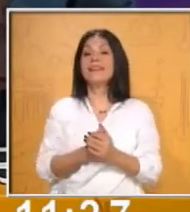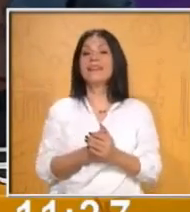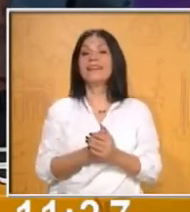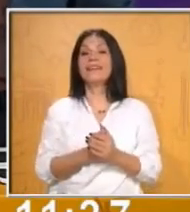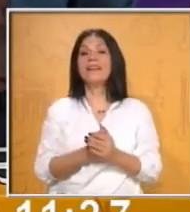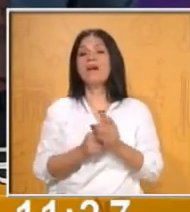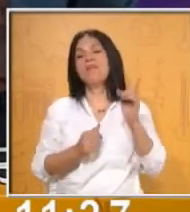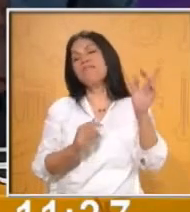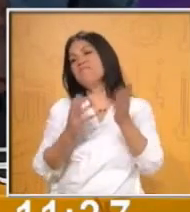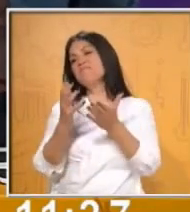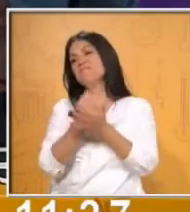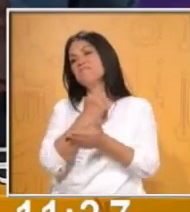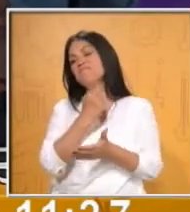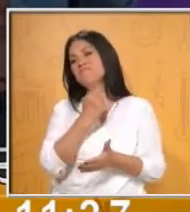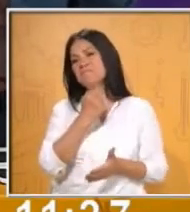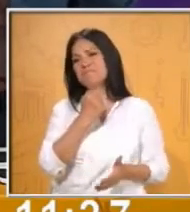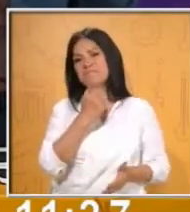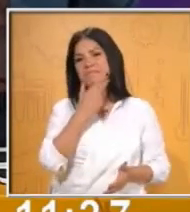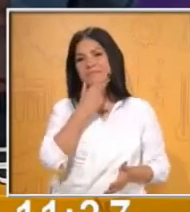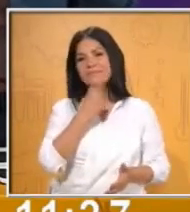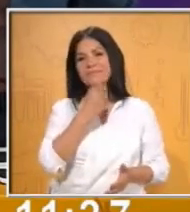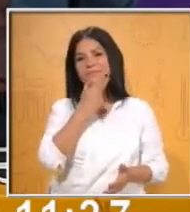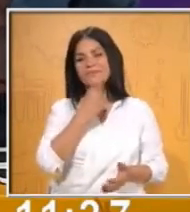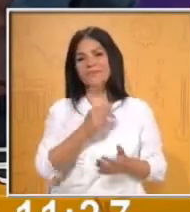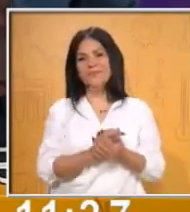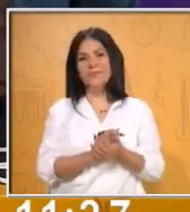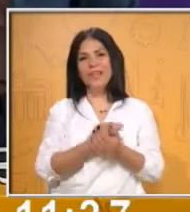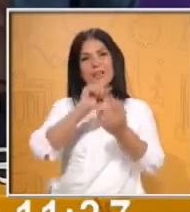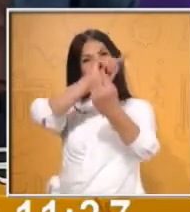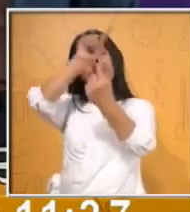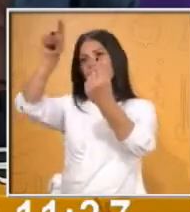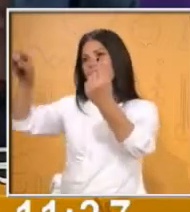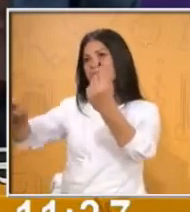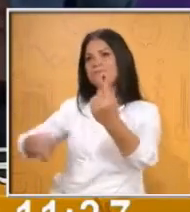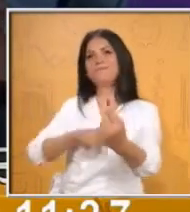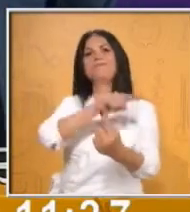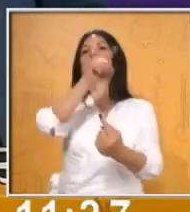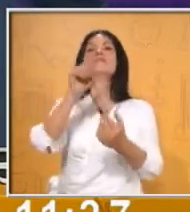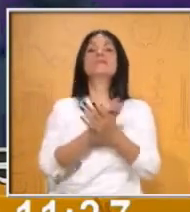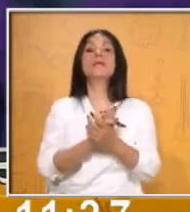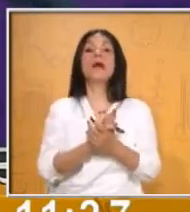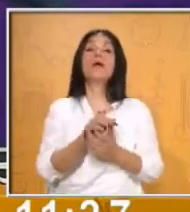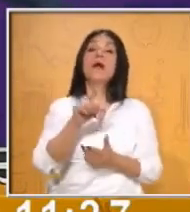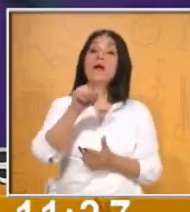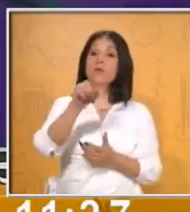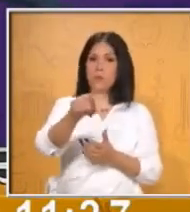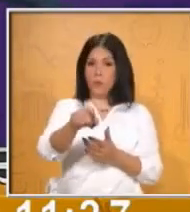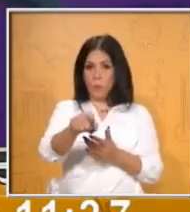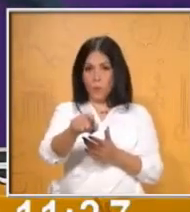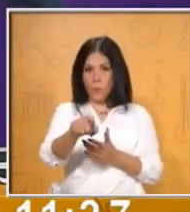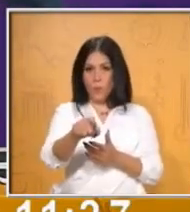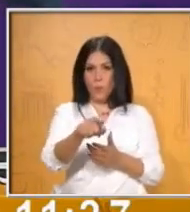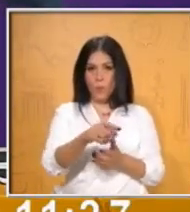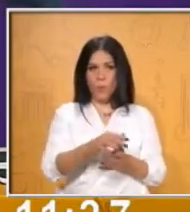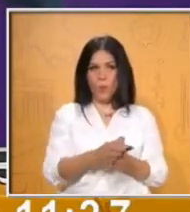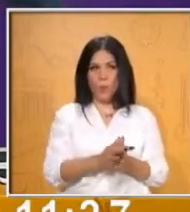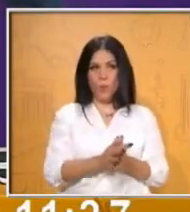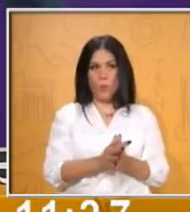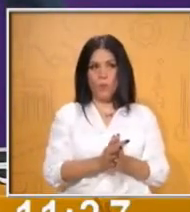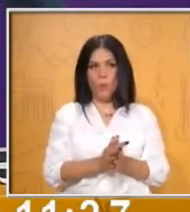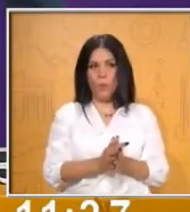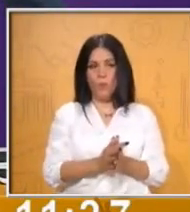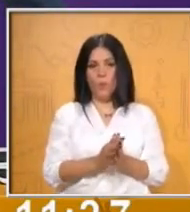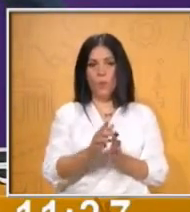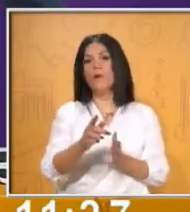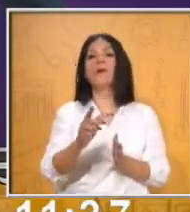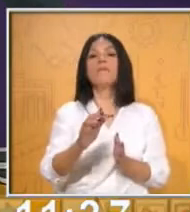porque apenas va... Porque ya dio una vuelta. ¿Qué vas a hacer ahora? Tú vas a estar... Vas a situarte